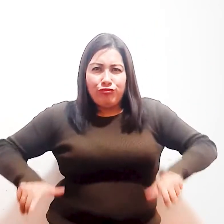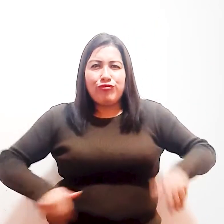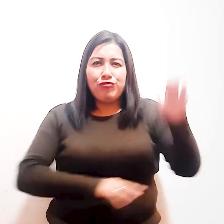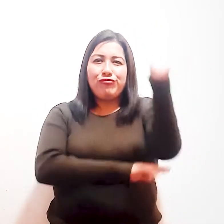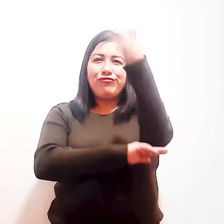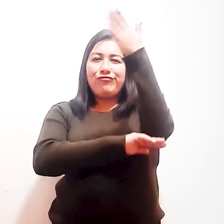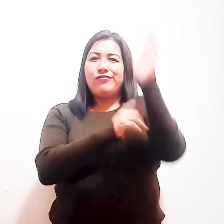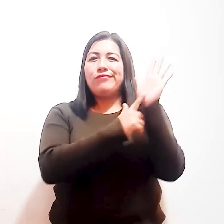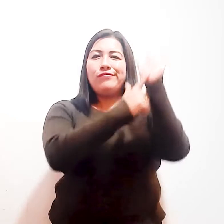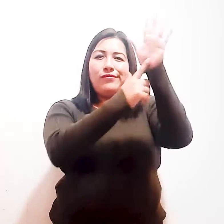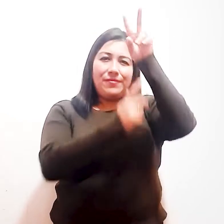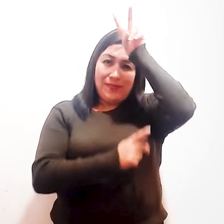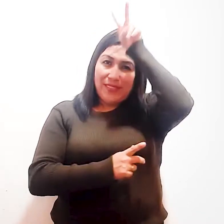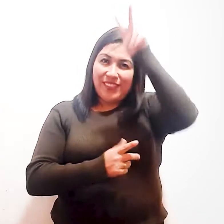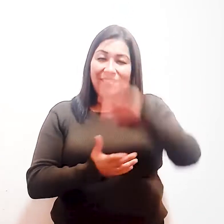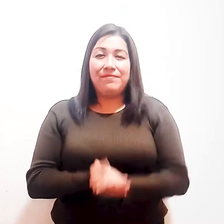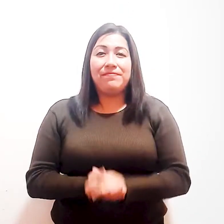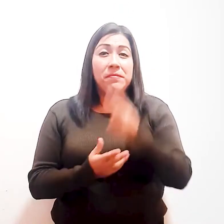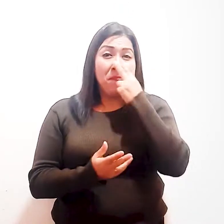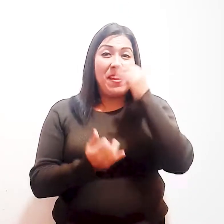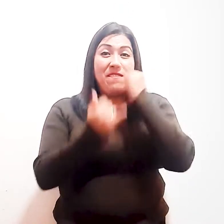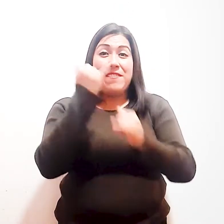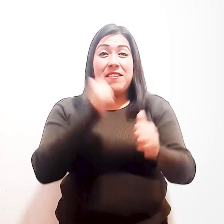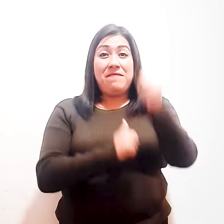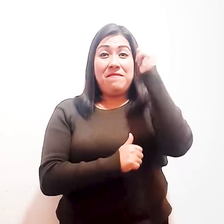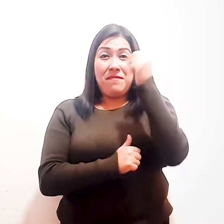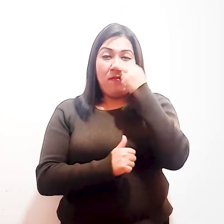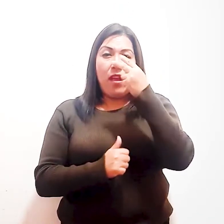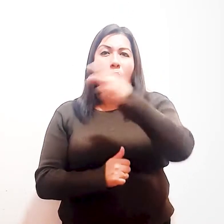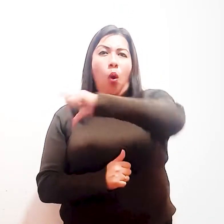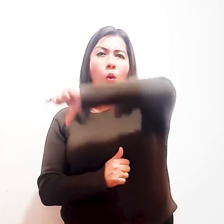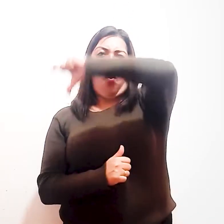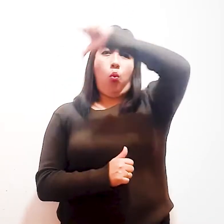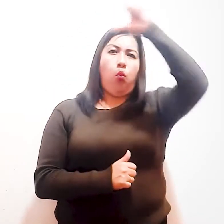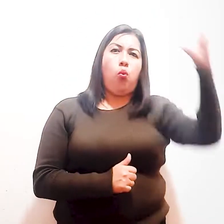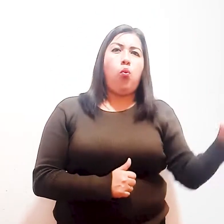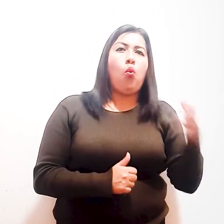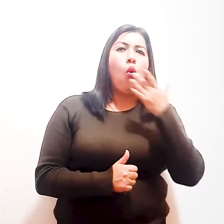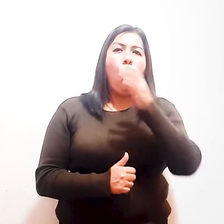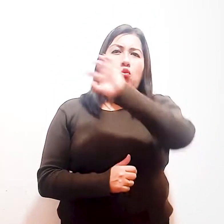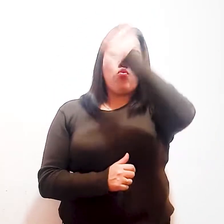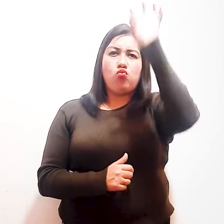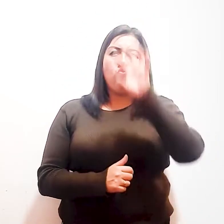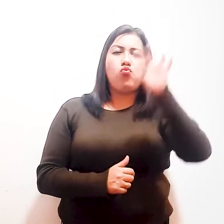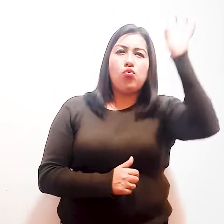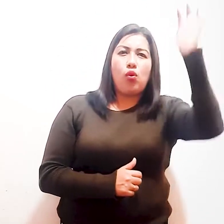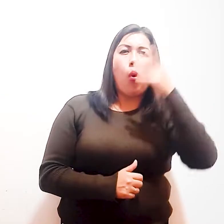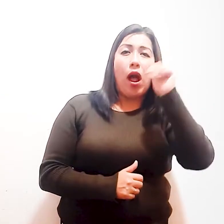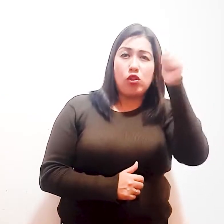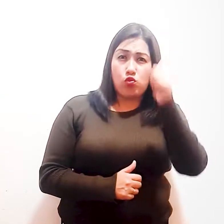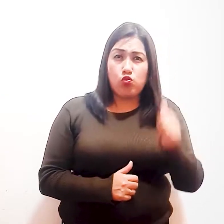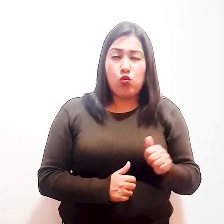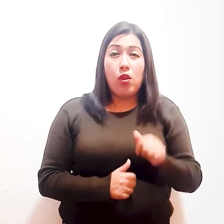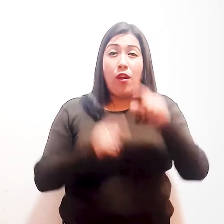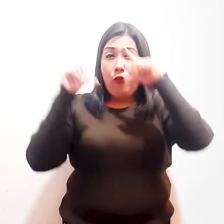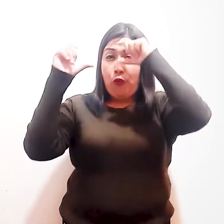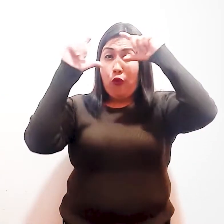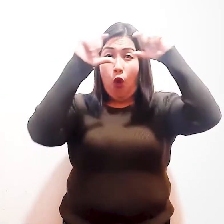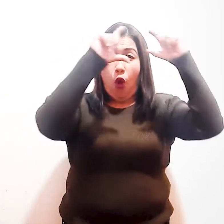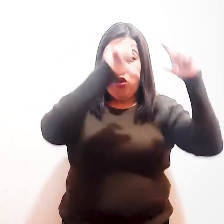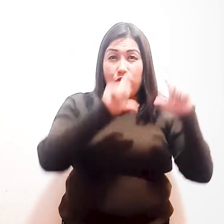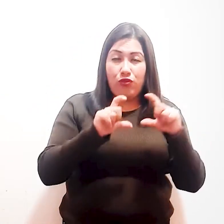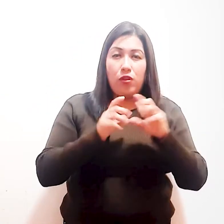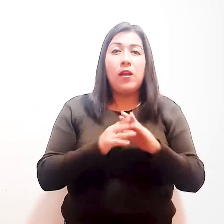del Perú. Atrás de ella en el fondo un gran arco recubierto por un mosaico de azulejos. Sobre la foto